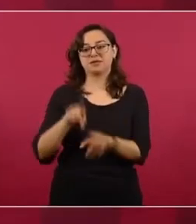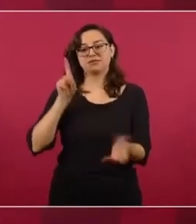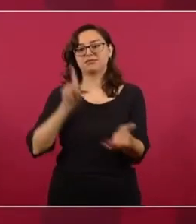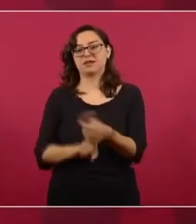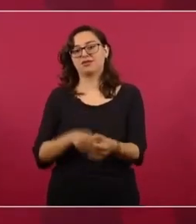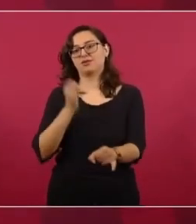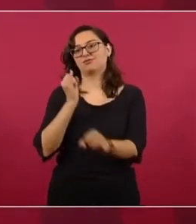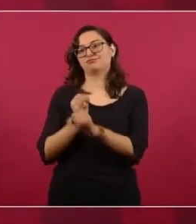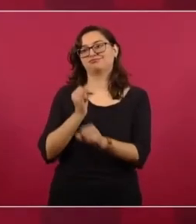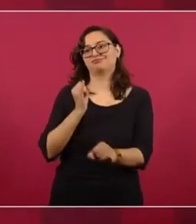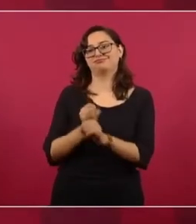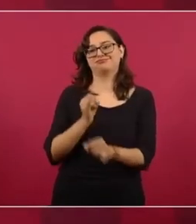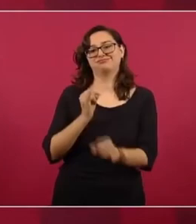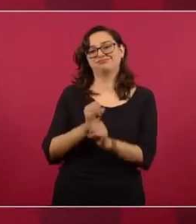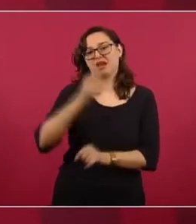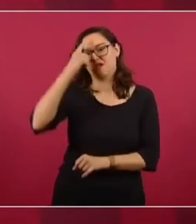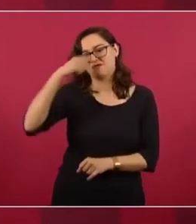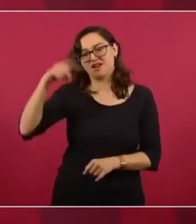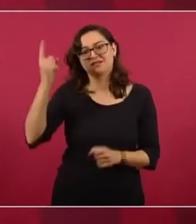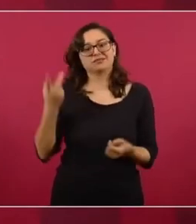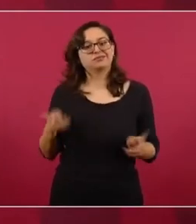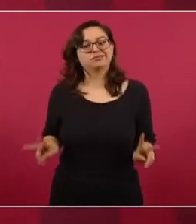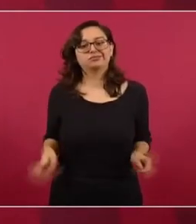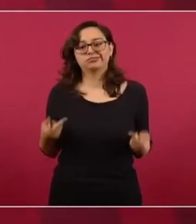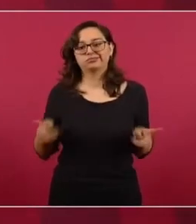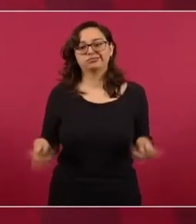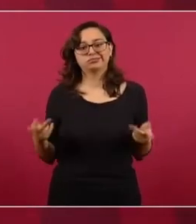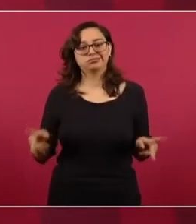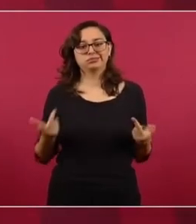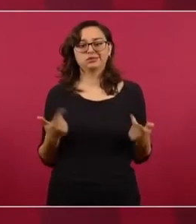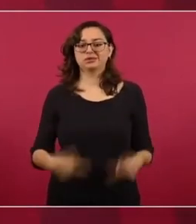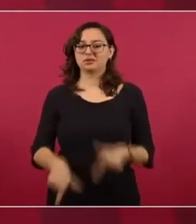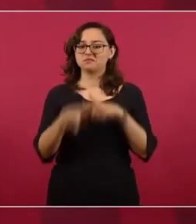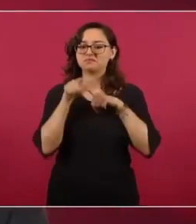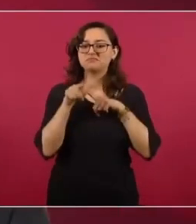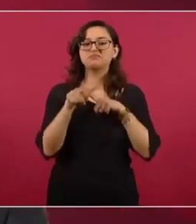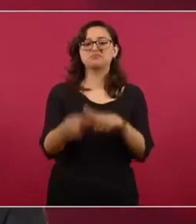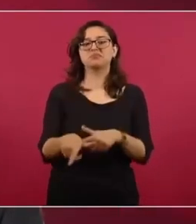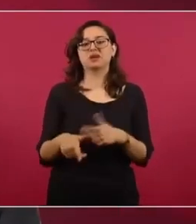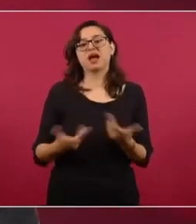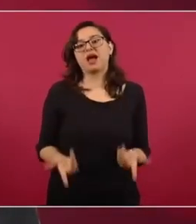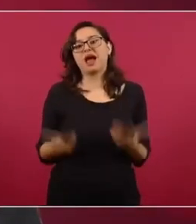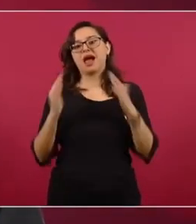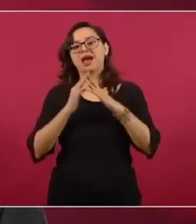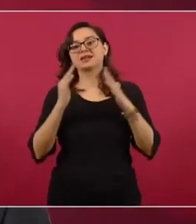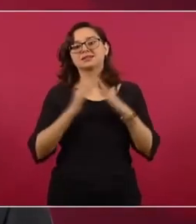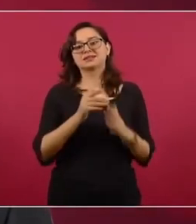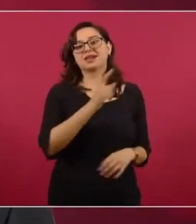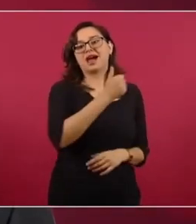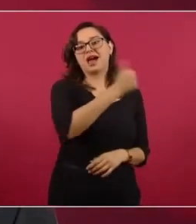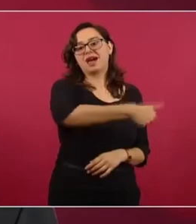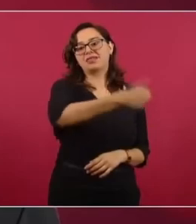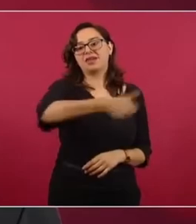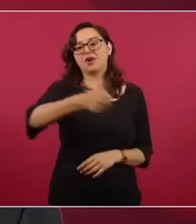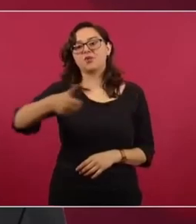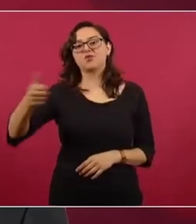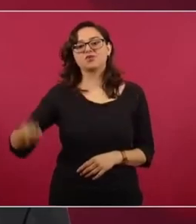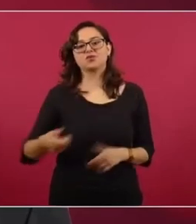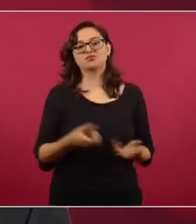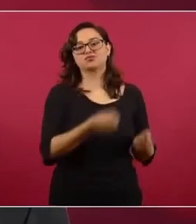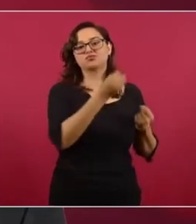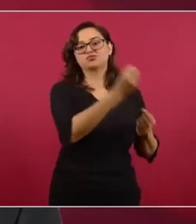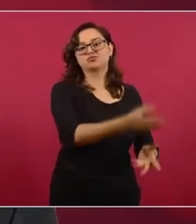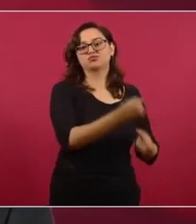plataformas de internet se siguió comercializando los productos del tabaco que llegaban por envíos de paquetería hasta los